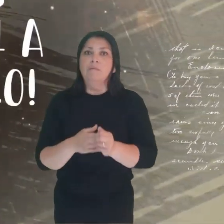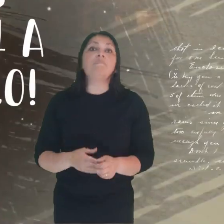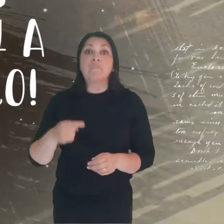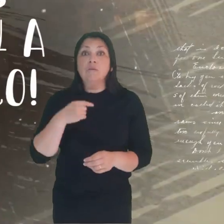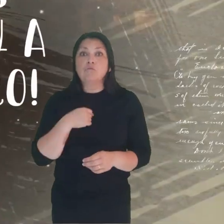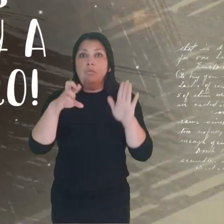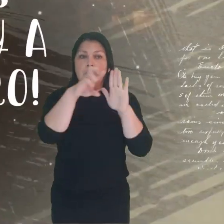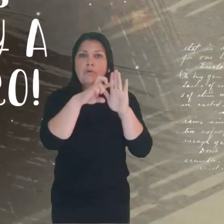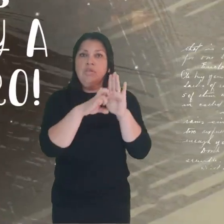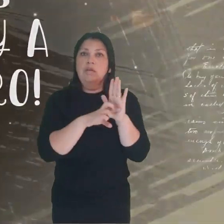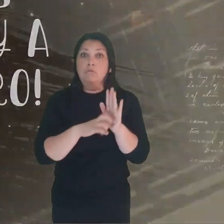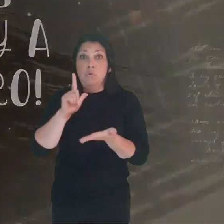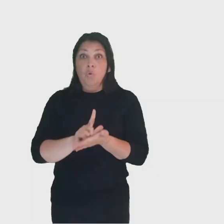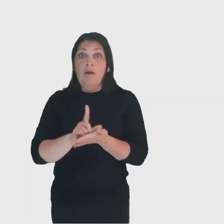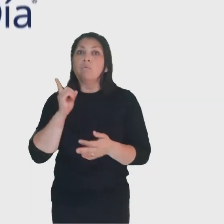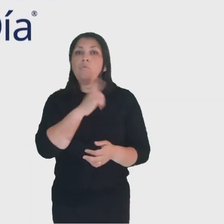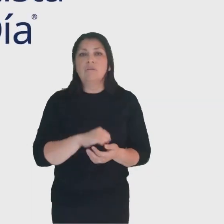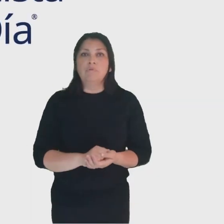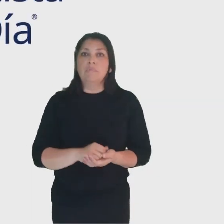en el primero.